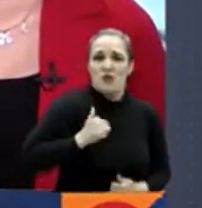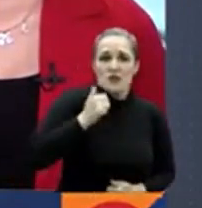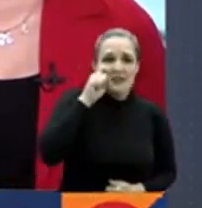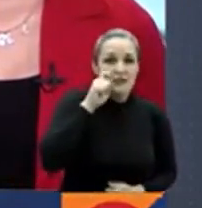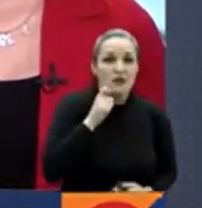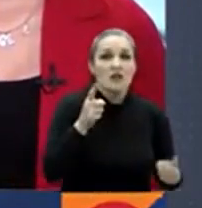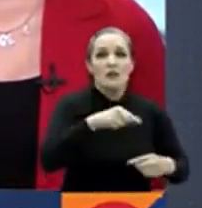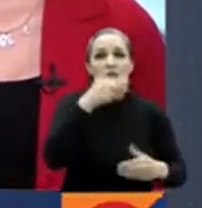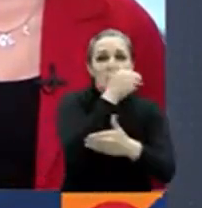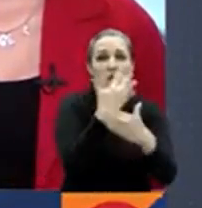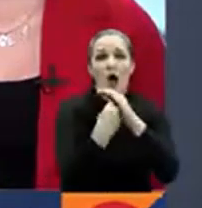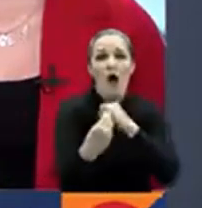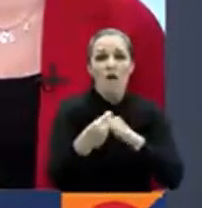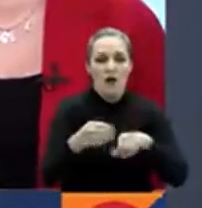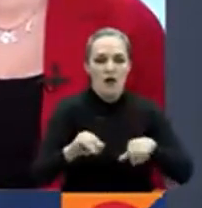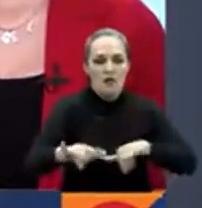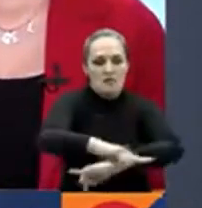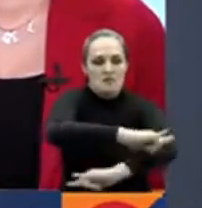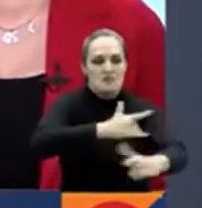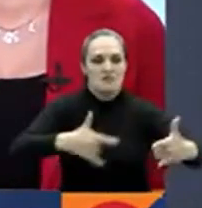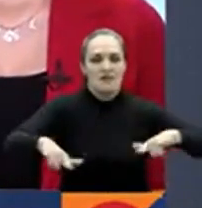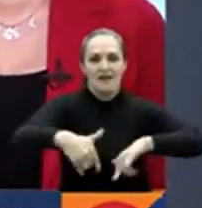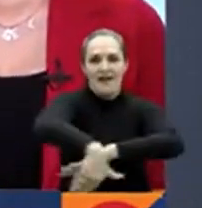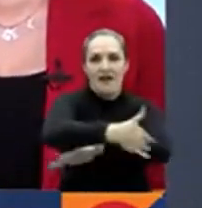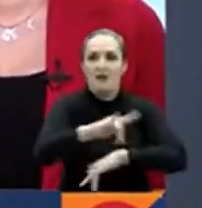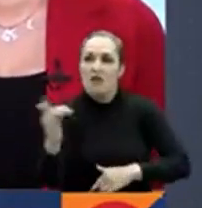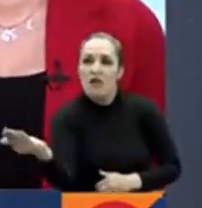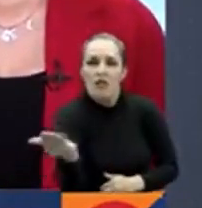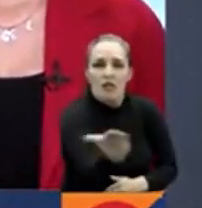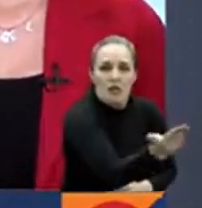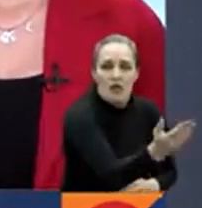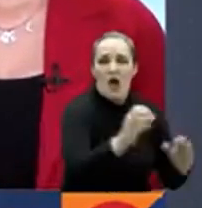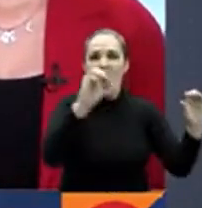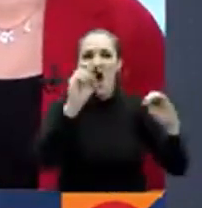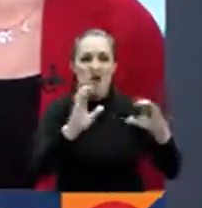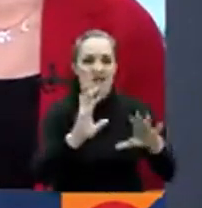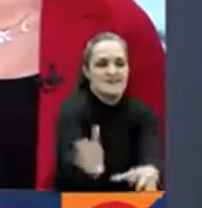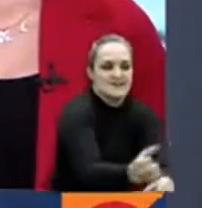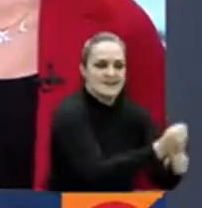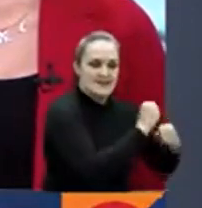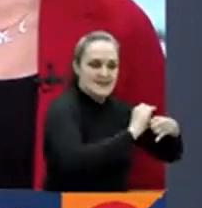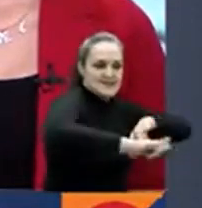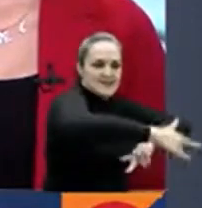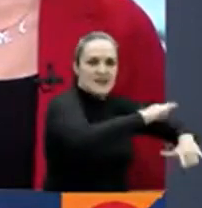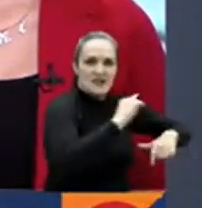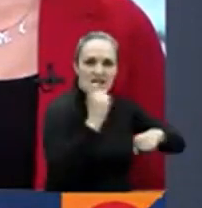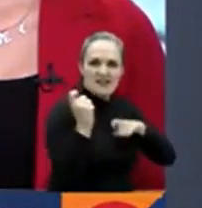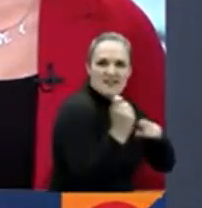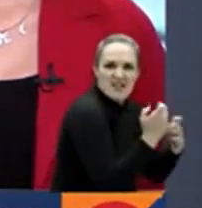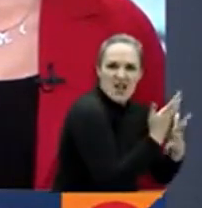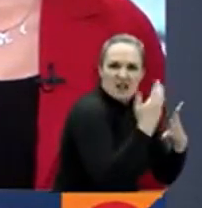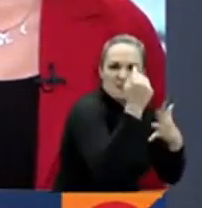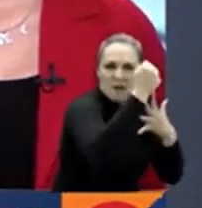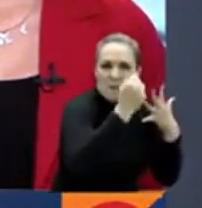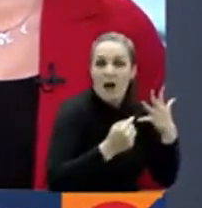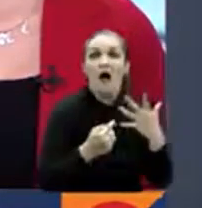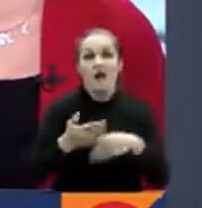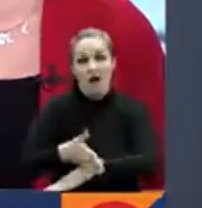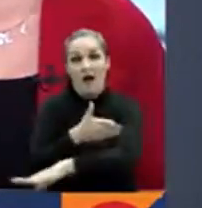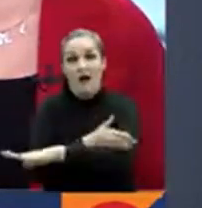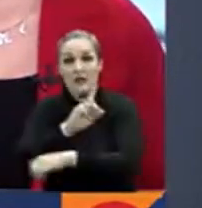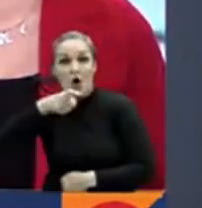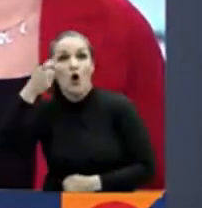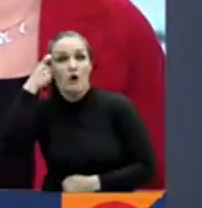mendicidad, la inducción a la prostitución y el reclutamiento. Las medidas se conocen luego de la visita de la Comisión del ICBF y del Gobierno por